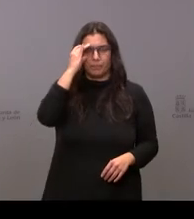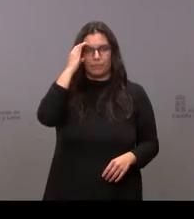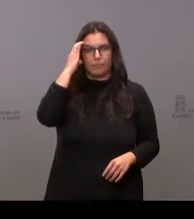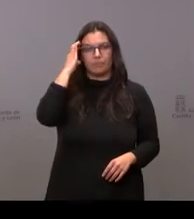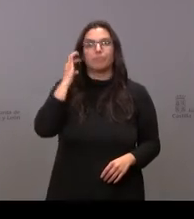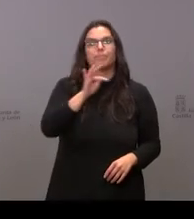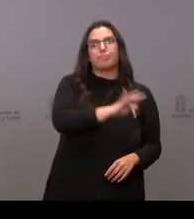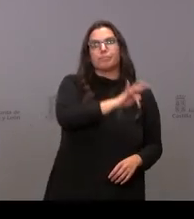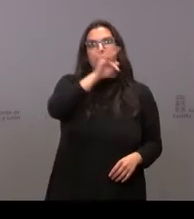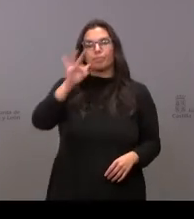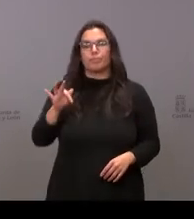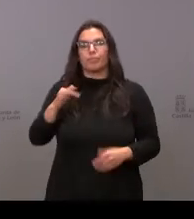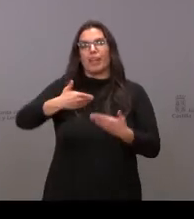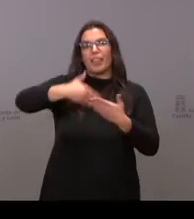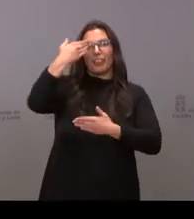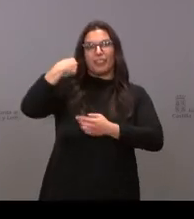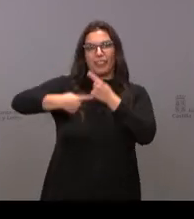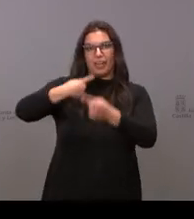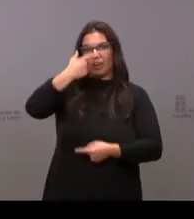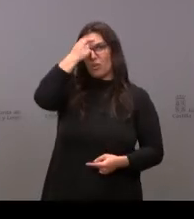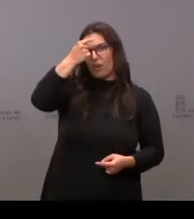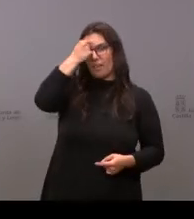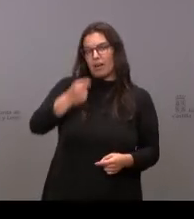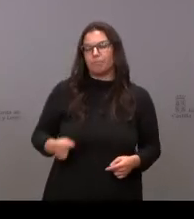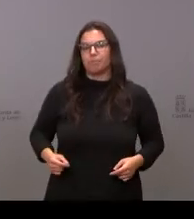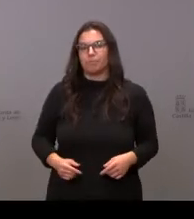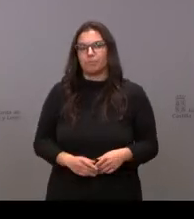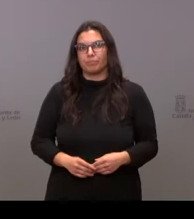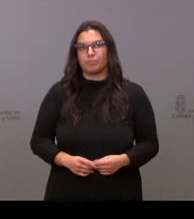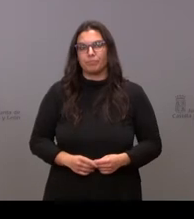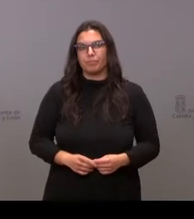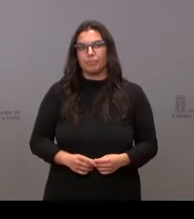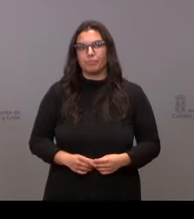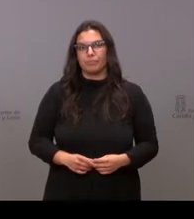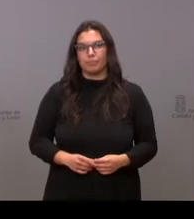Continuamos ahora con el diario de Ávila. Allí está Beatriz Más. Adelante, Beatriz.